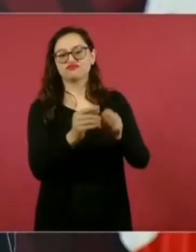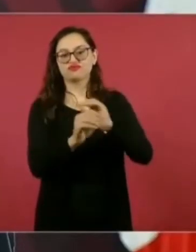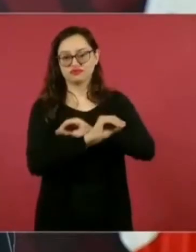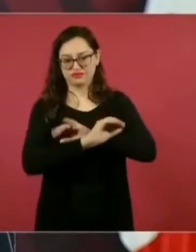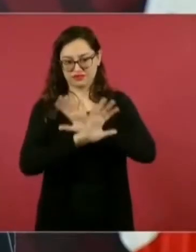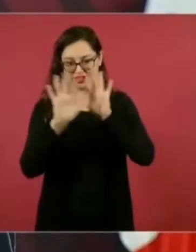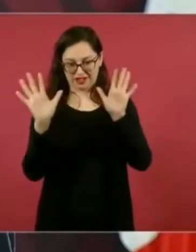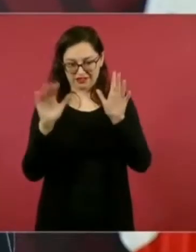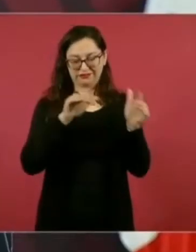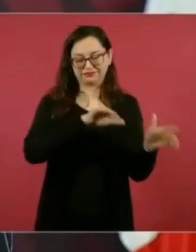el paréntesis.